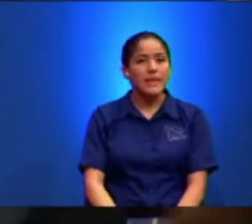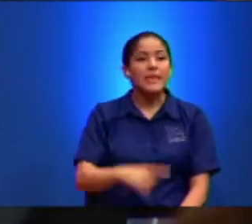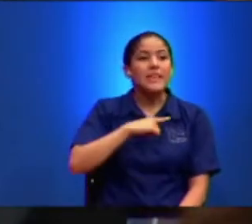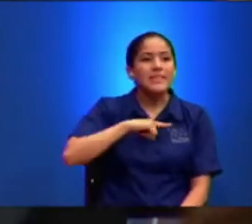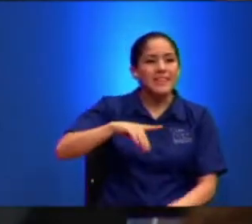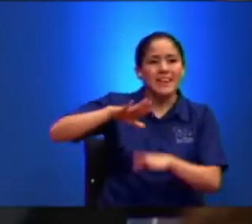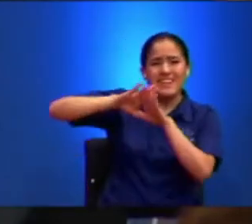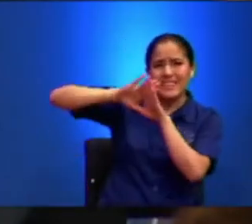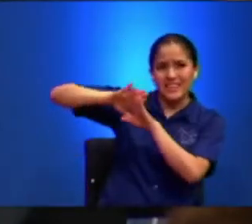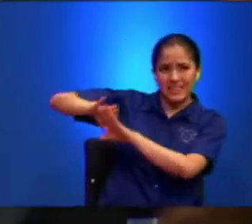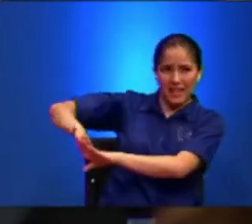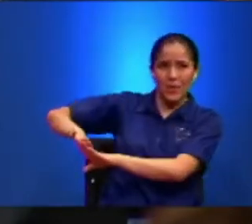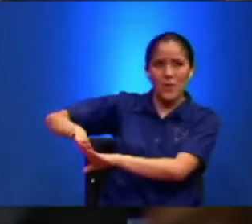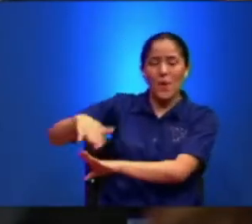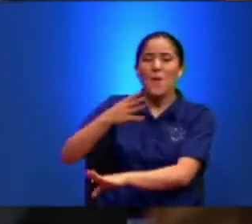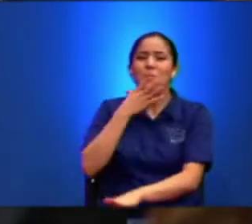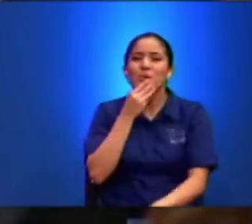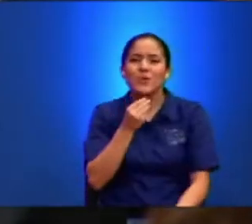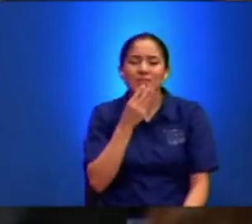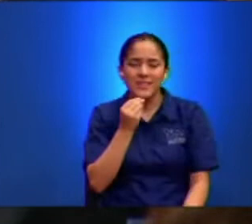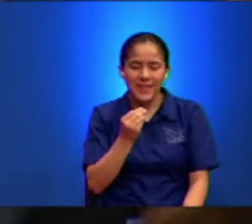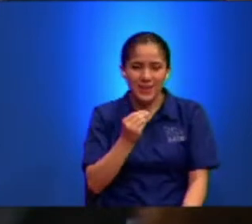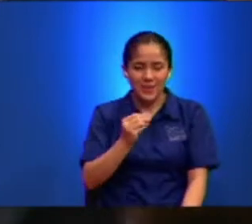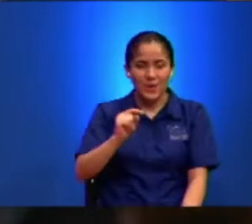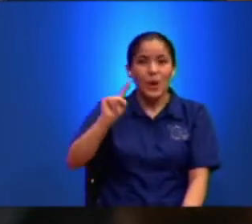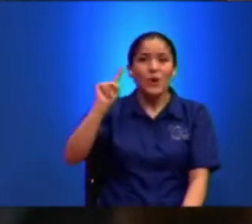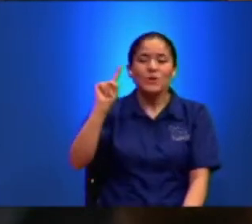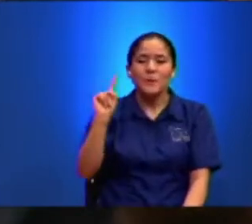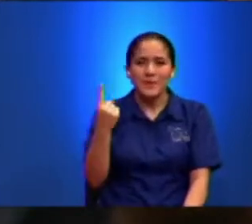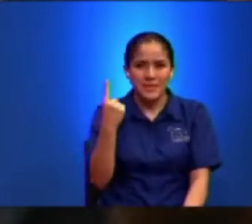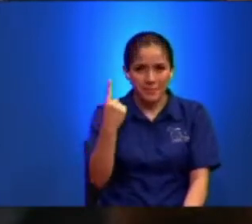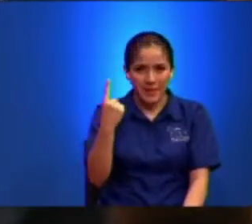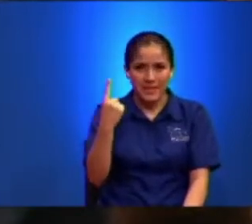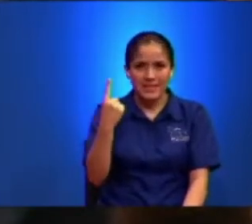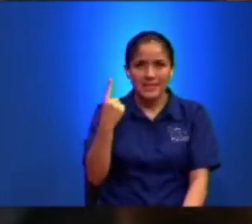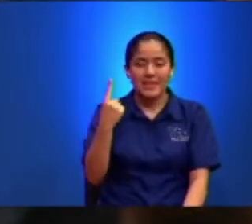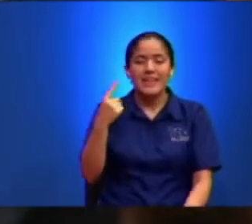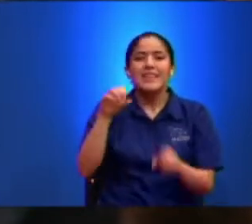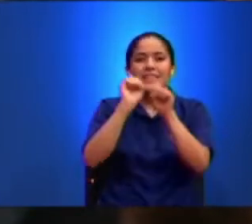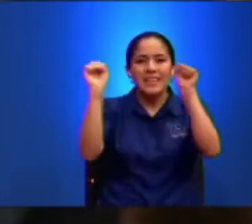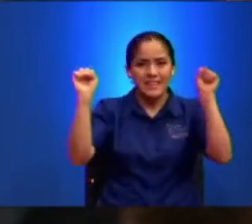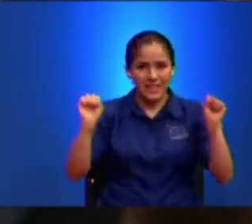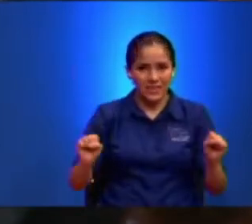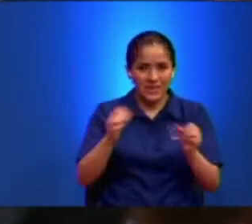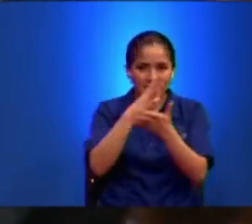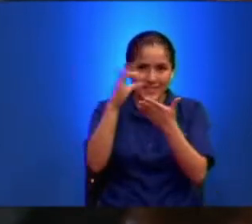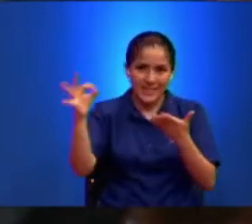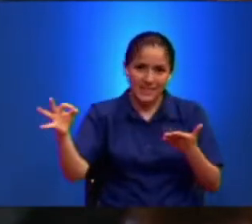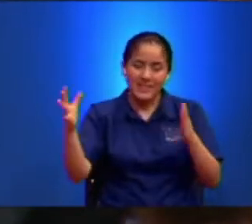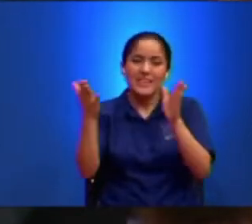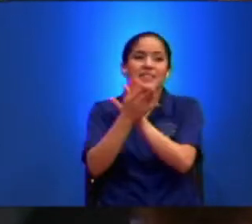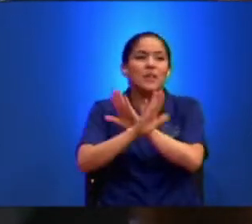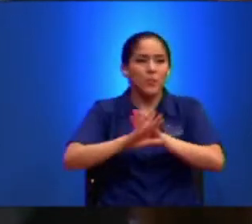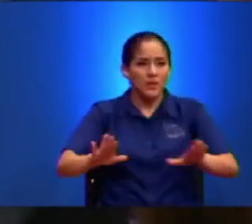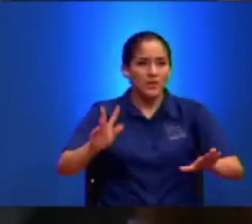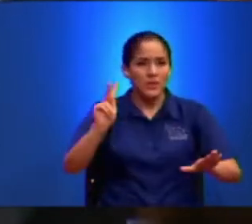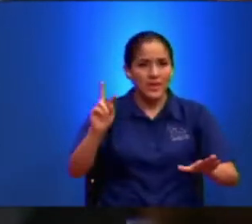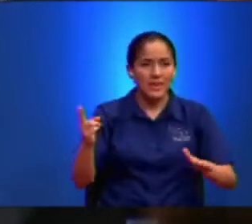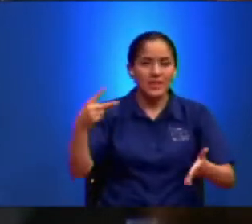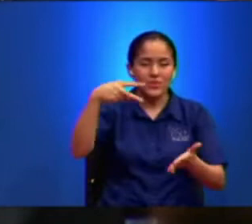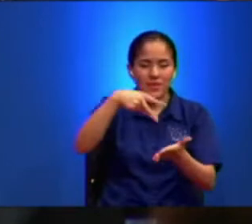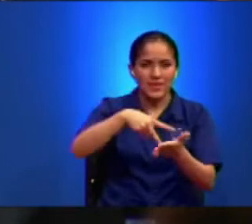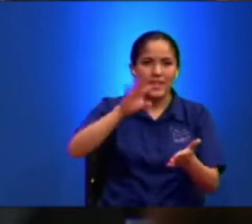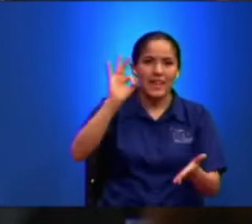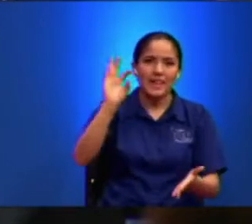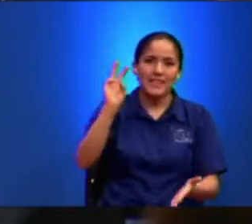Rechazado Por Los Ancianos Los Principales Sacerdotes Y Los Escribas Y Ser Muerto Y Resucitar Al Tercer Día Que